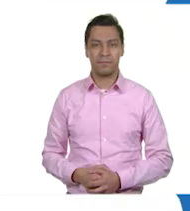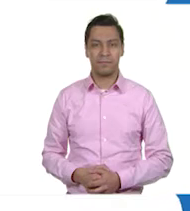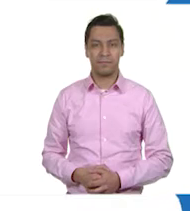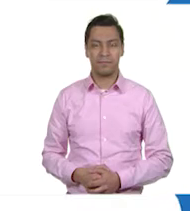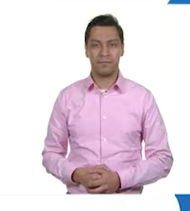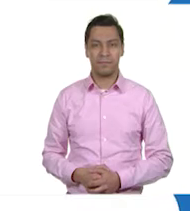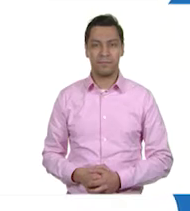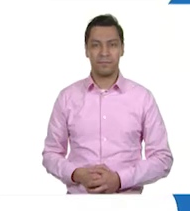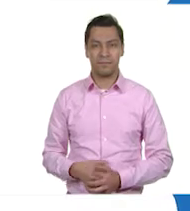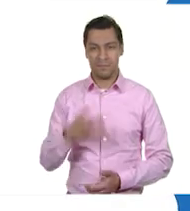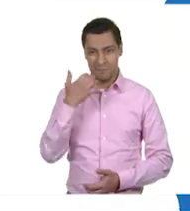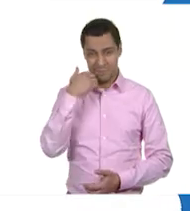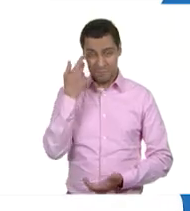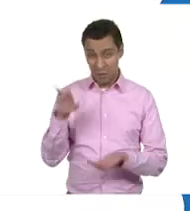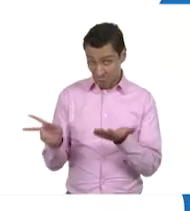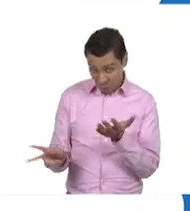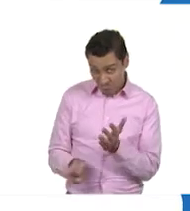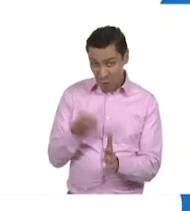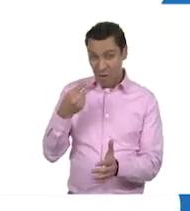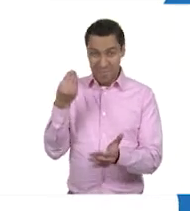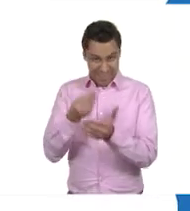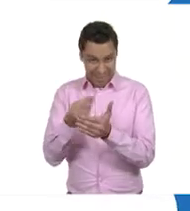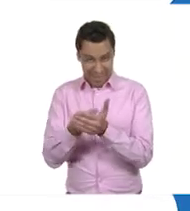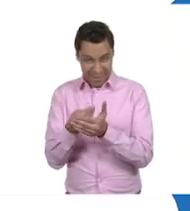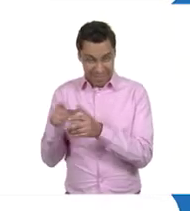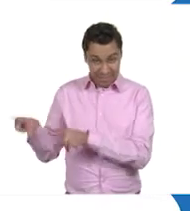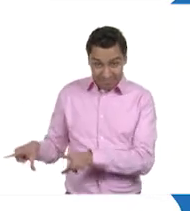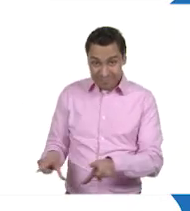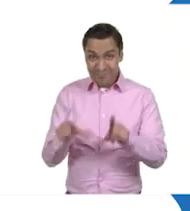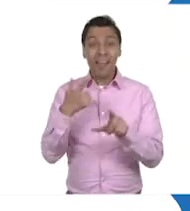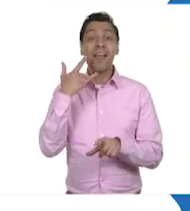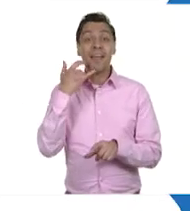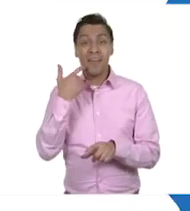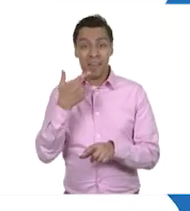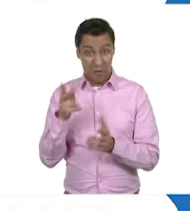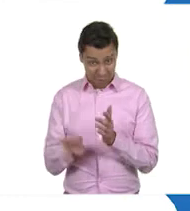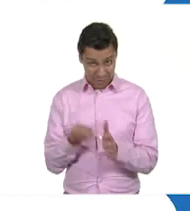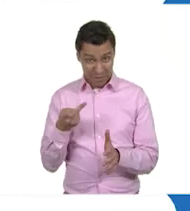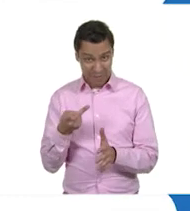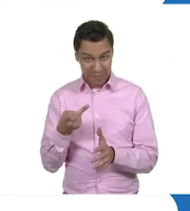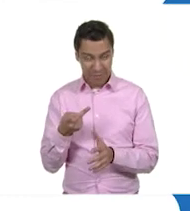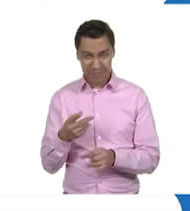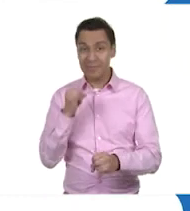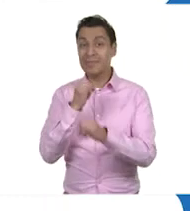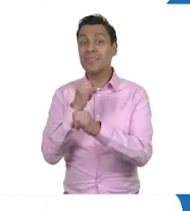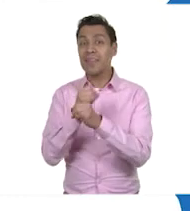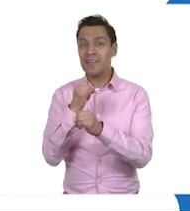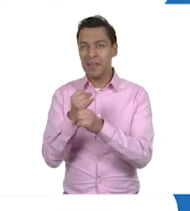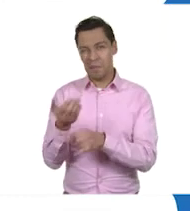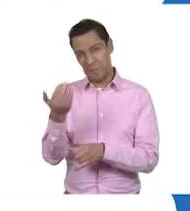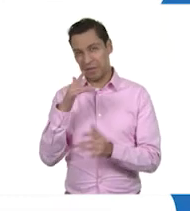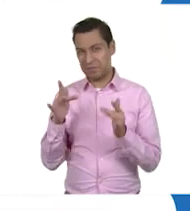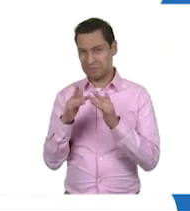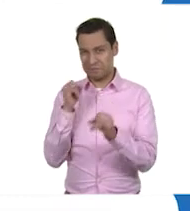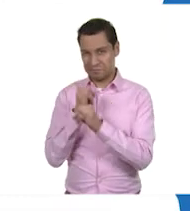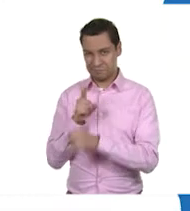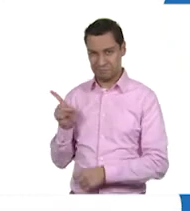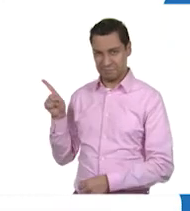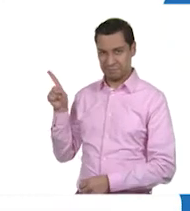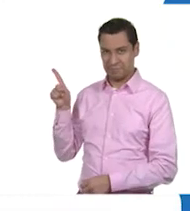Si quieres volver a ver los programas de Aprende en Casa 3, los puedes encontrar en la siguiente liga.